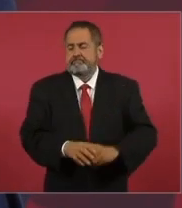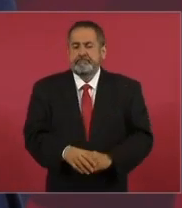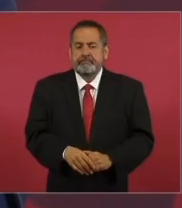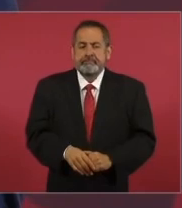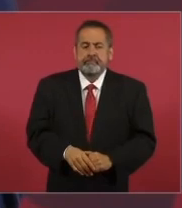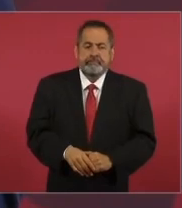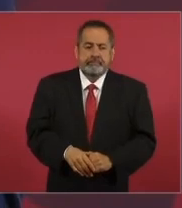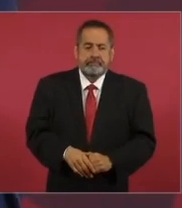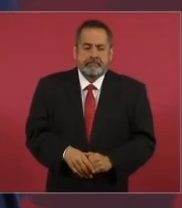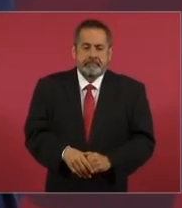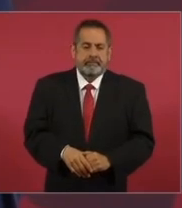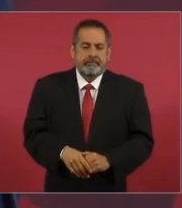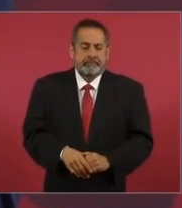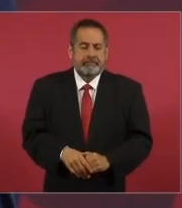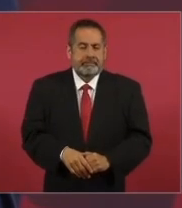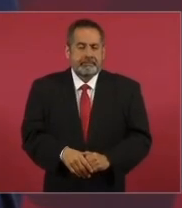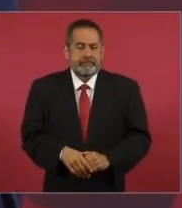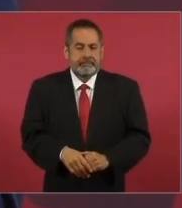fue un